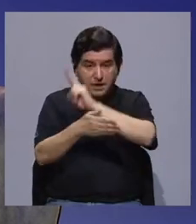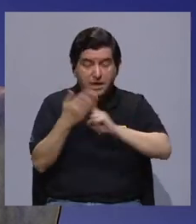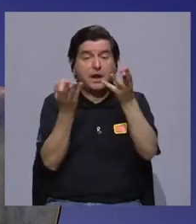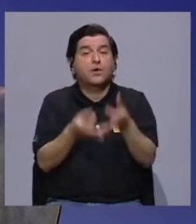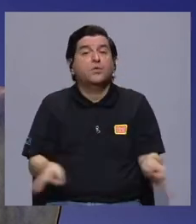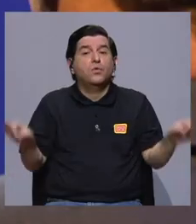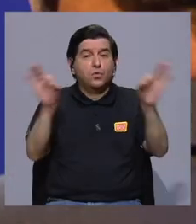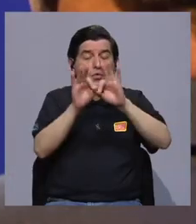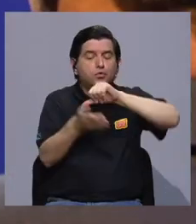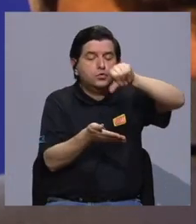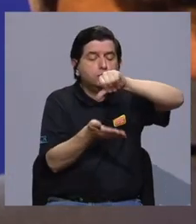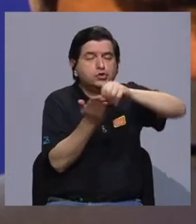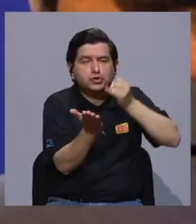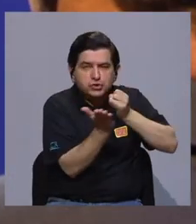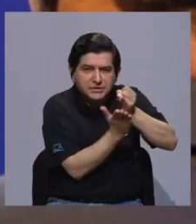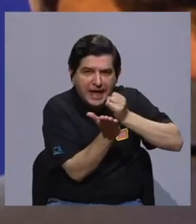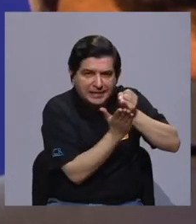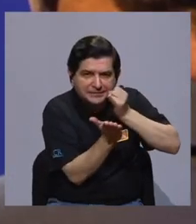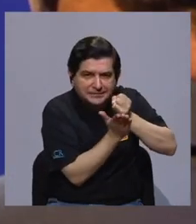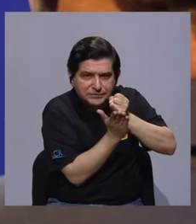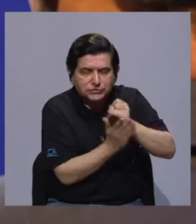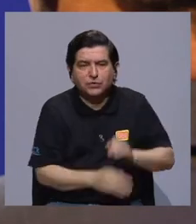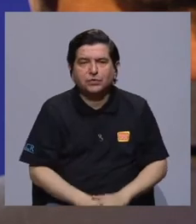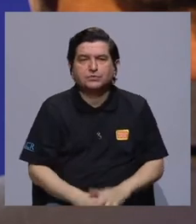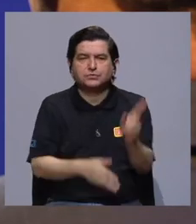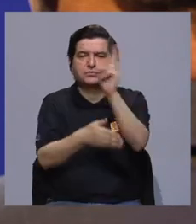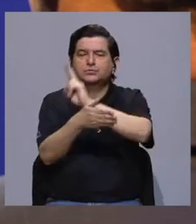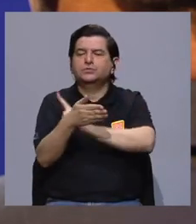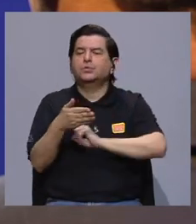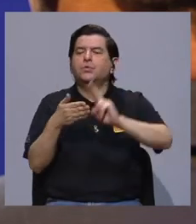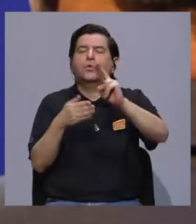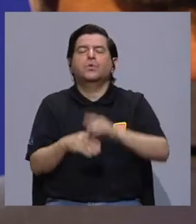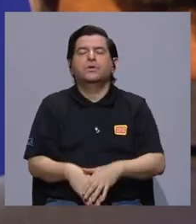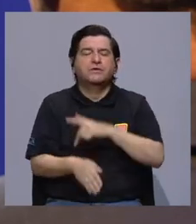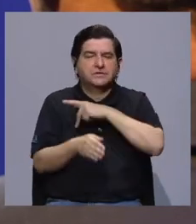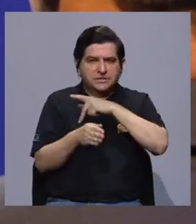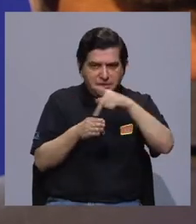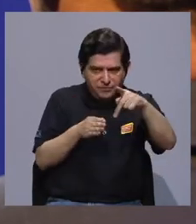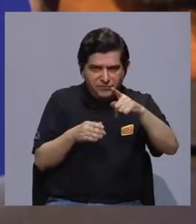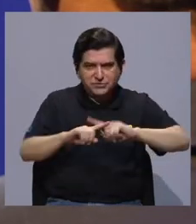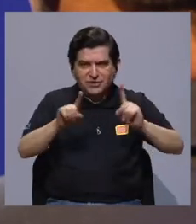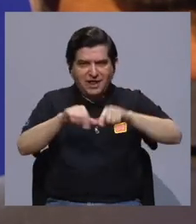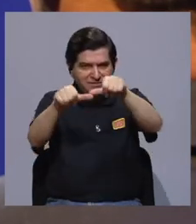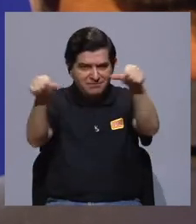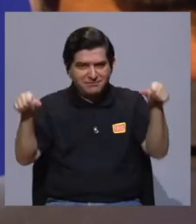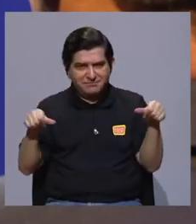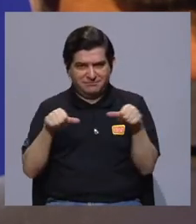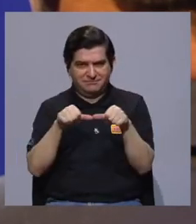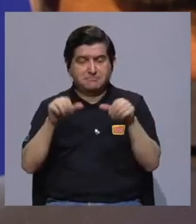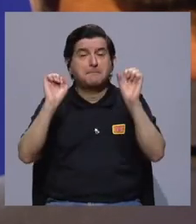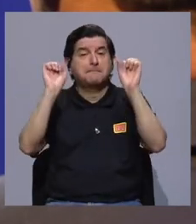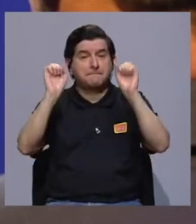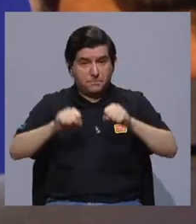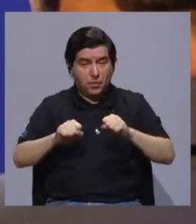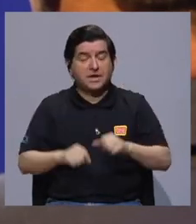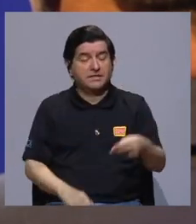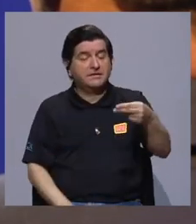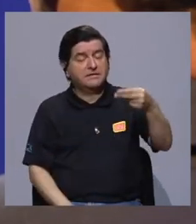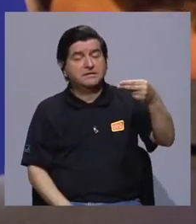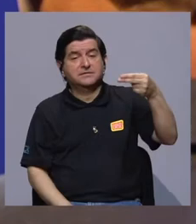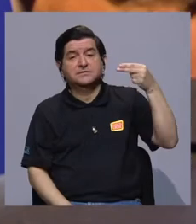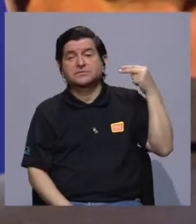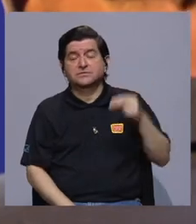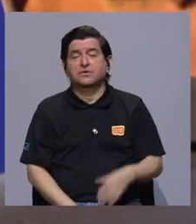fundamental, centros de investigación, las universidades profesionales en diferentes ámbitos, pues